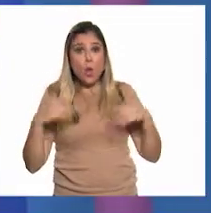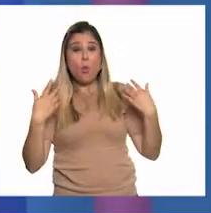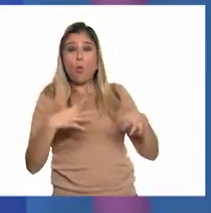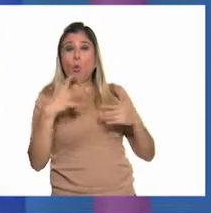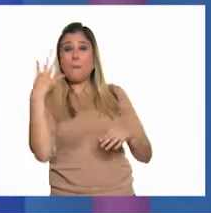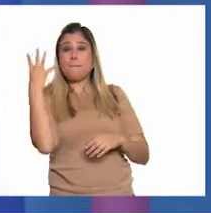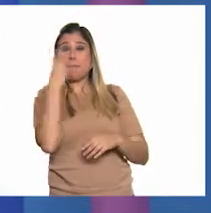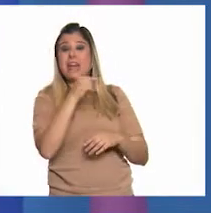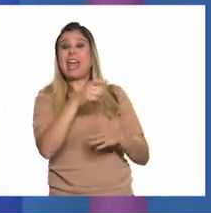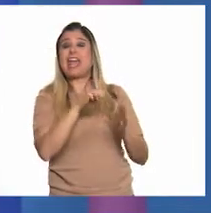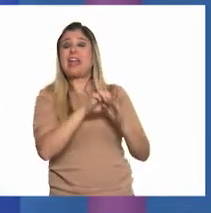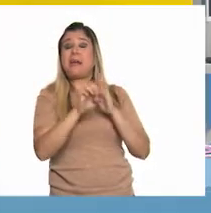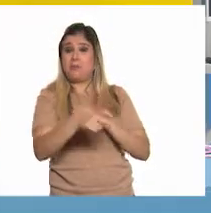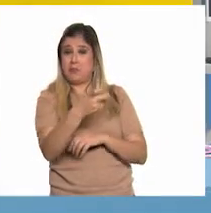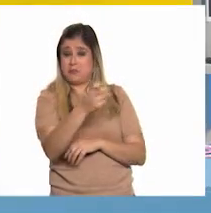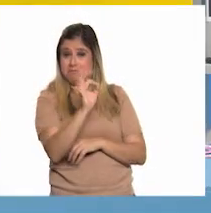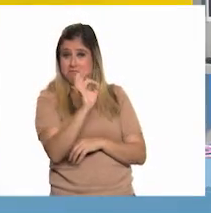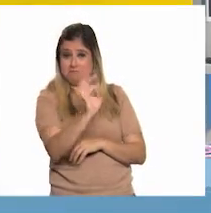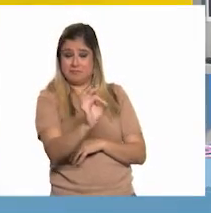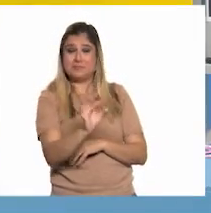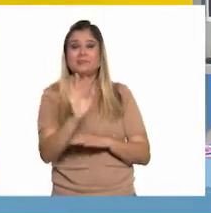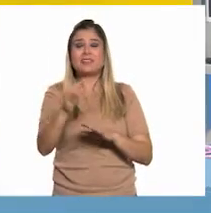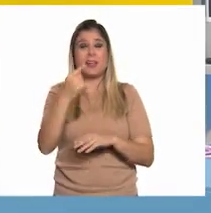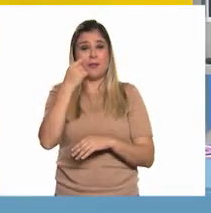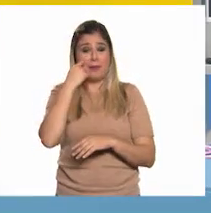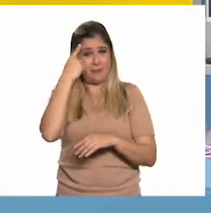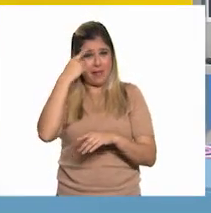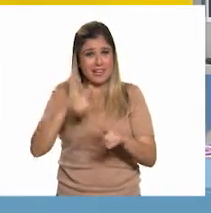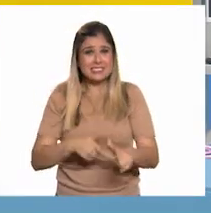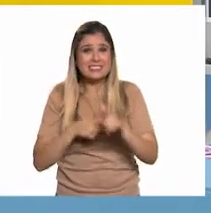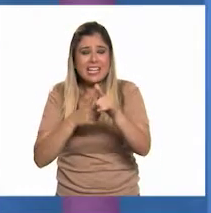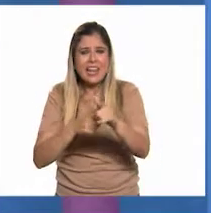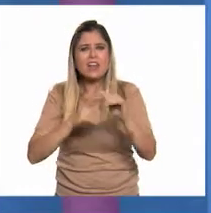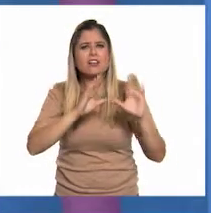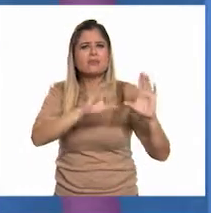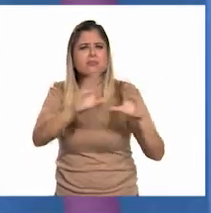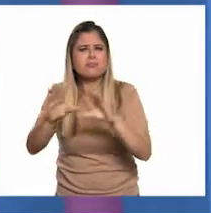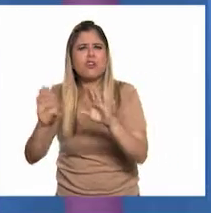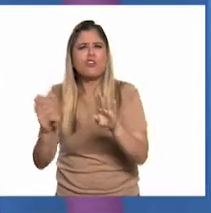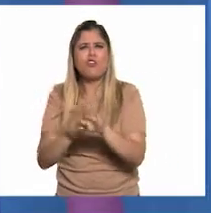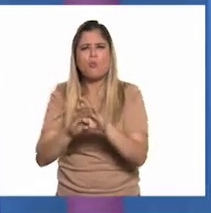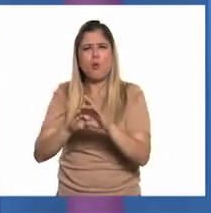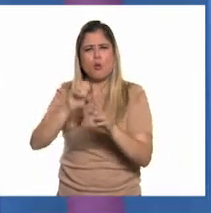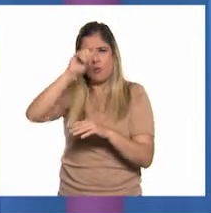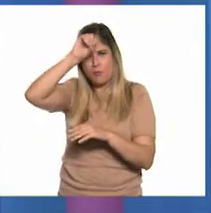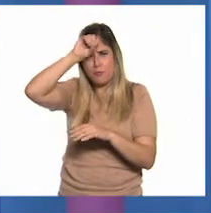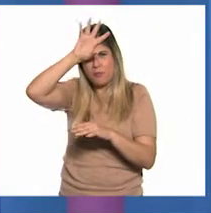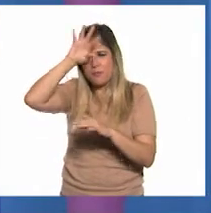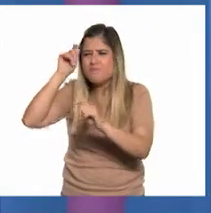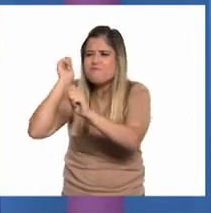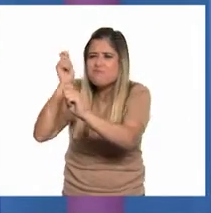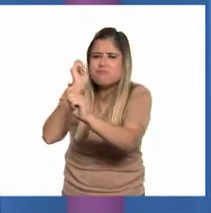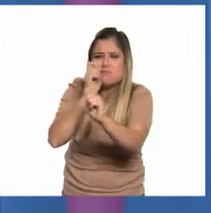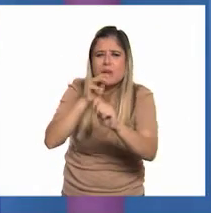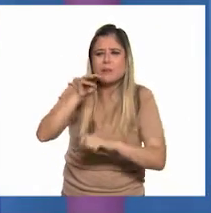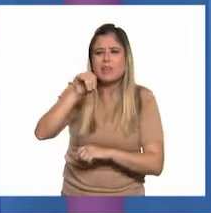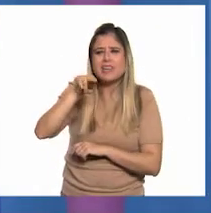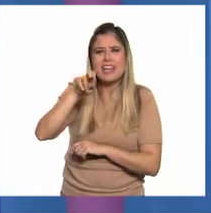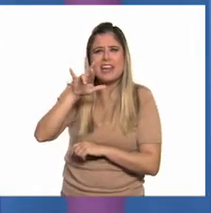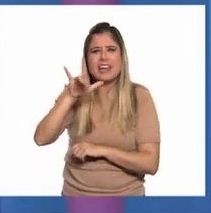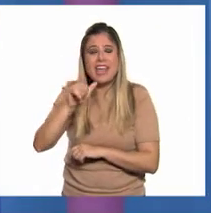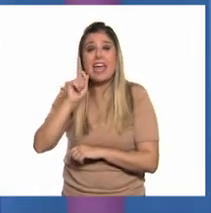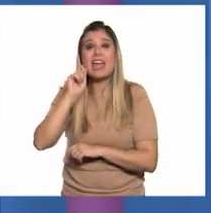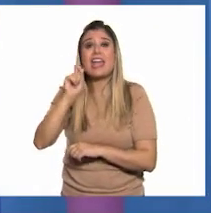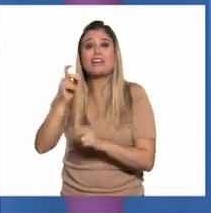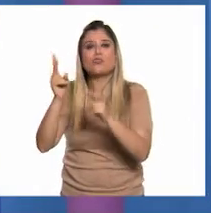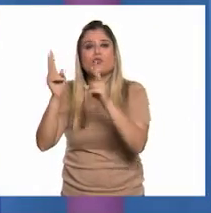acabas de compartir! Muy adecuada para continuar comentando acerca de la minería. Pues en este caso se relaciona la